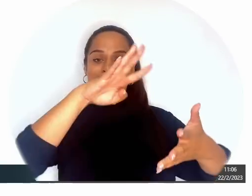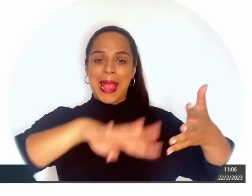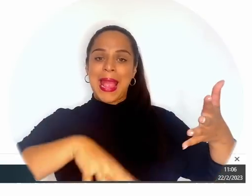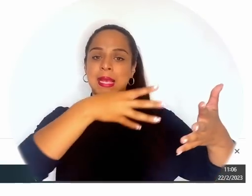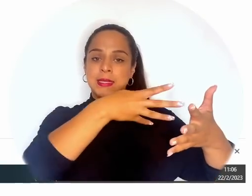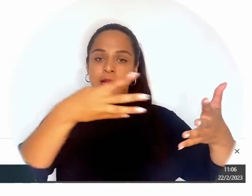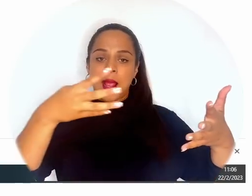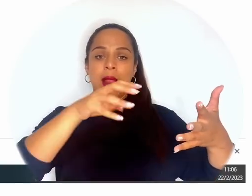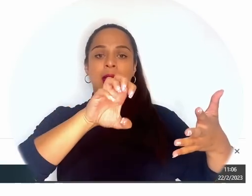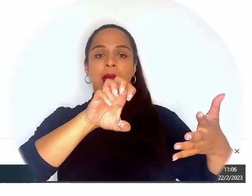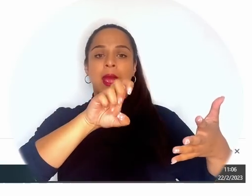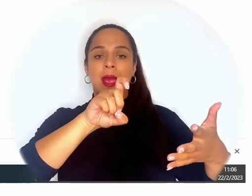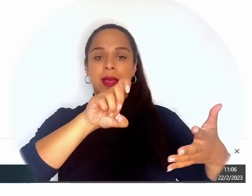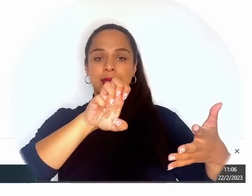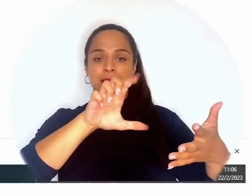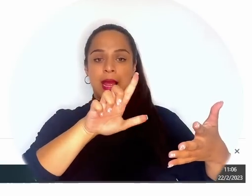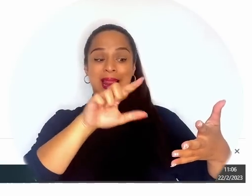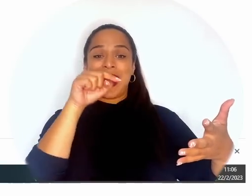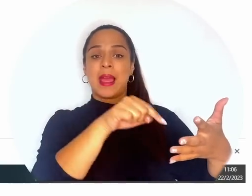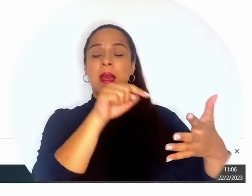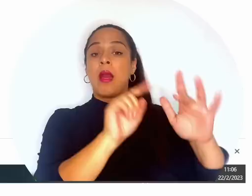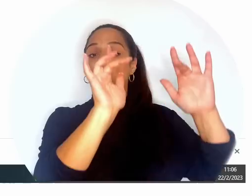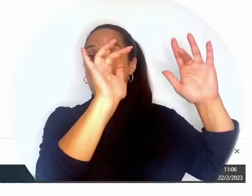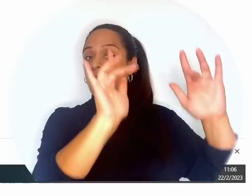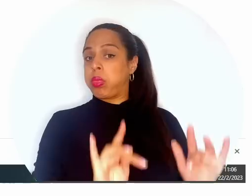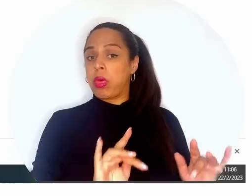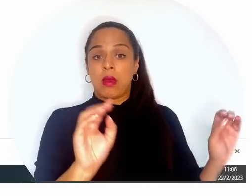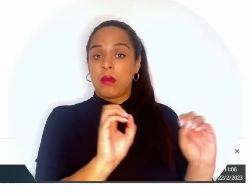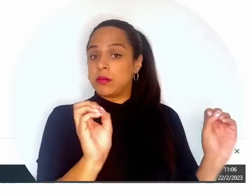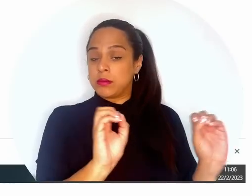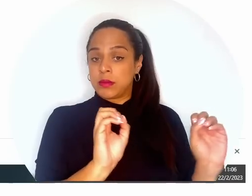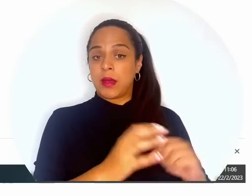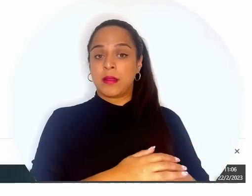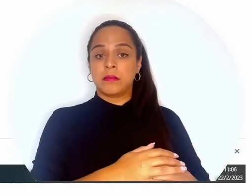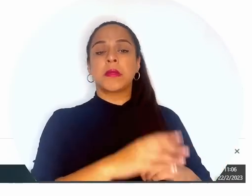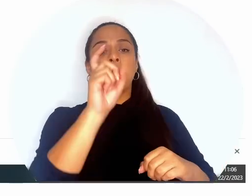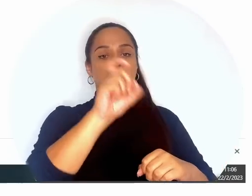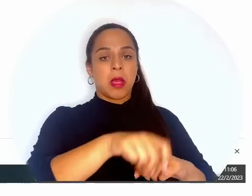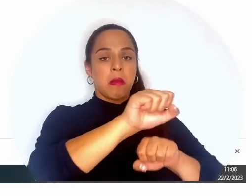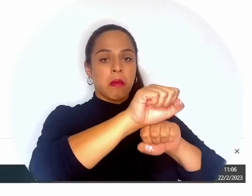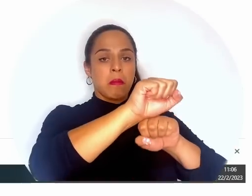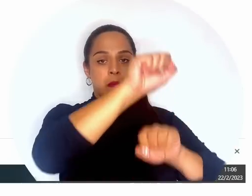Esta plantilla es una plantilla que está en blanco. Vamos a abrirla.